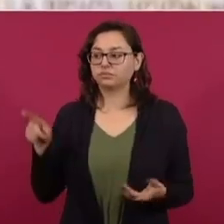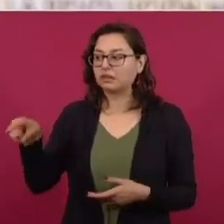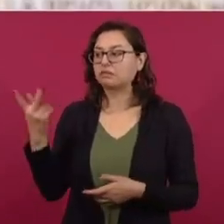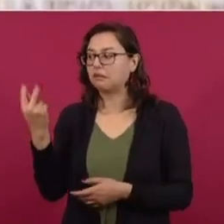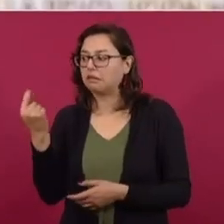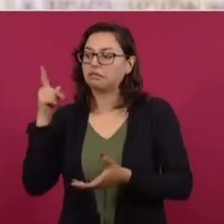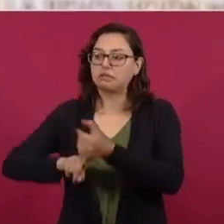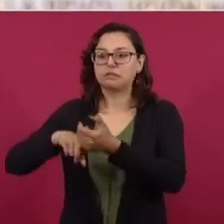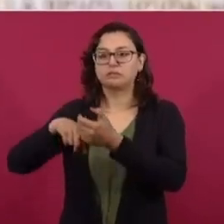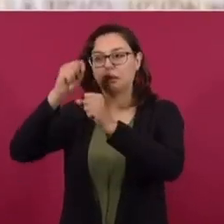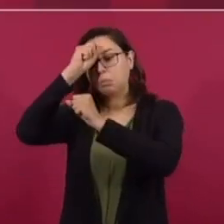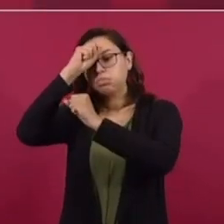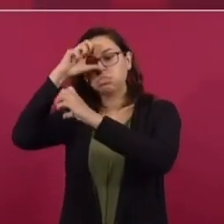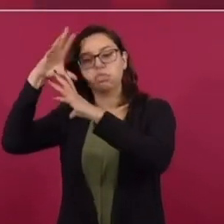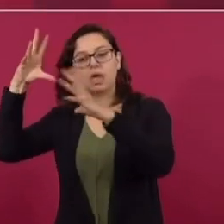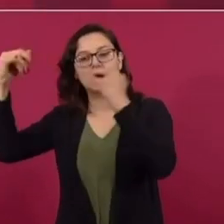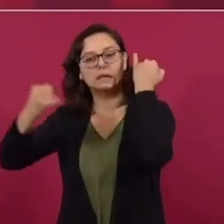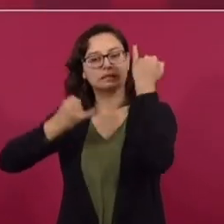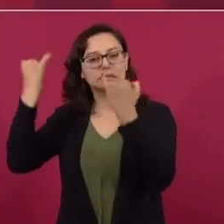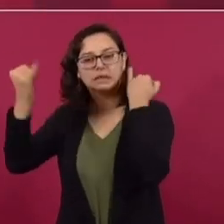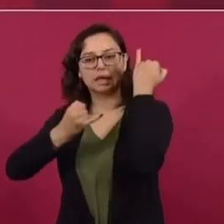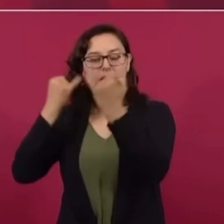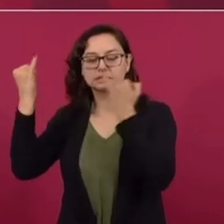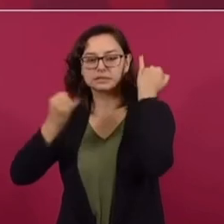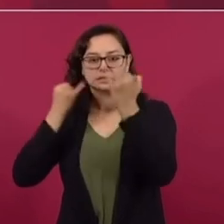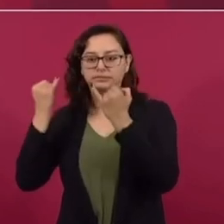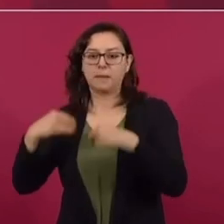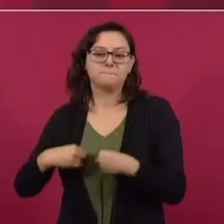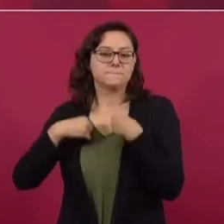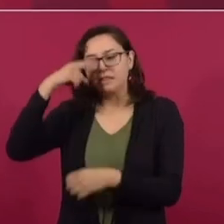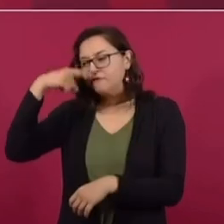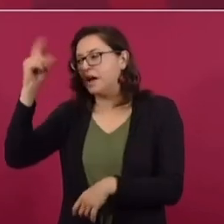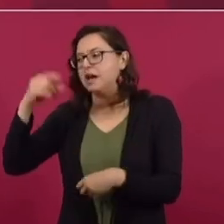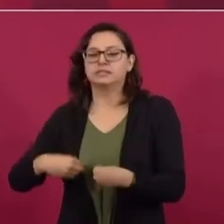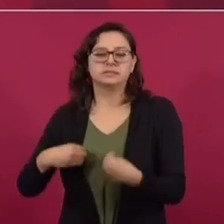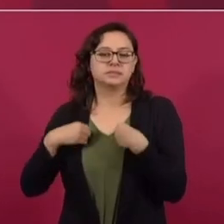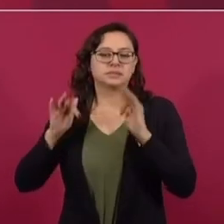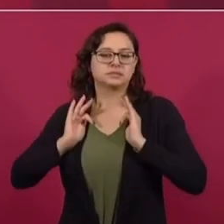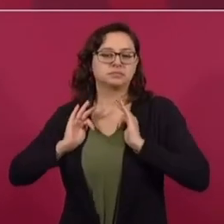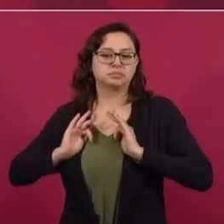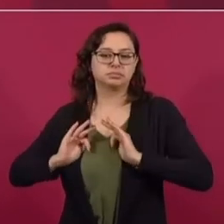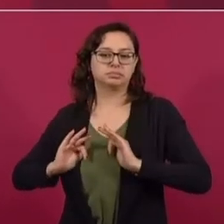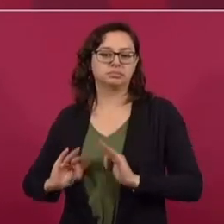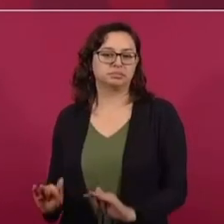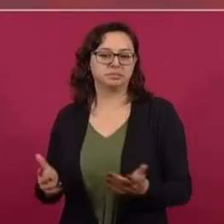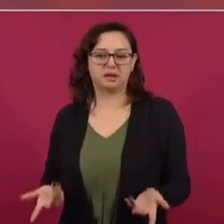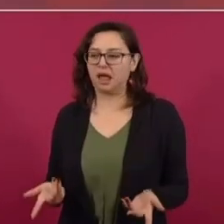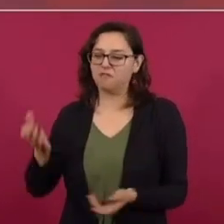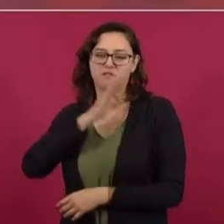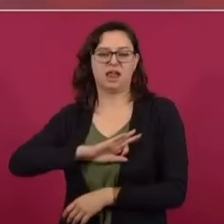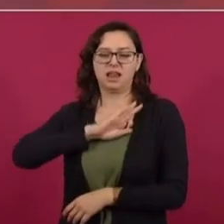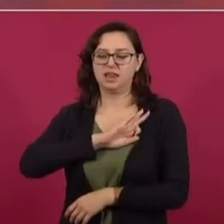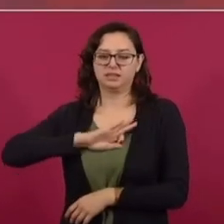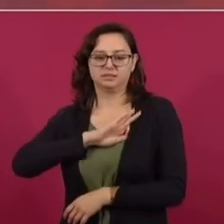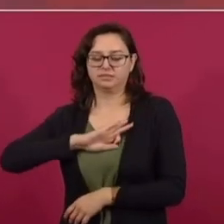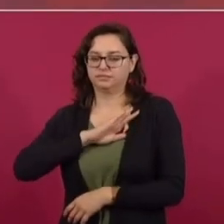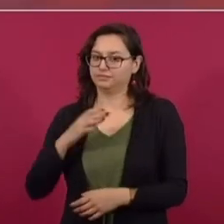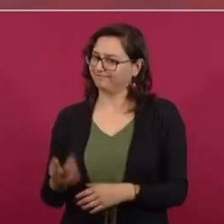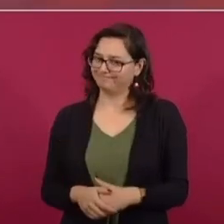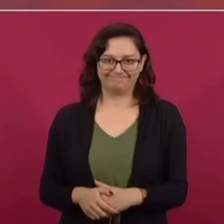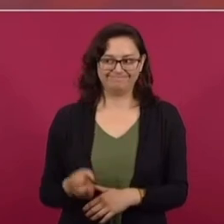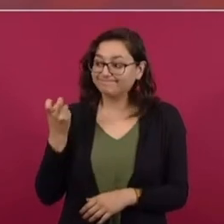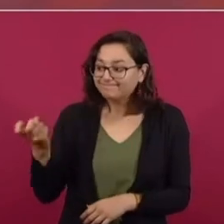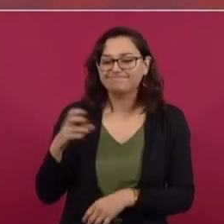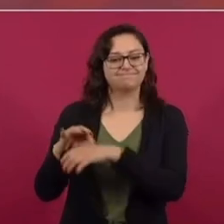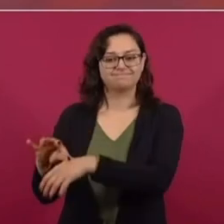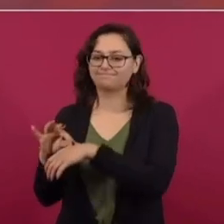una atmósfera en donde hay una vida fácil, dando a entender que esa es la felicidad. ¿No?